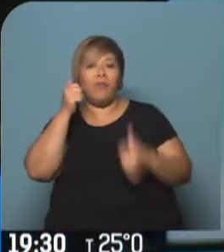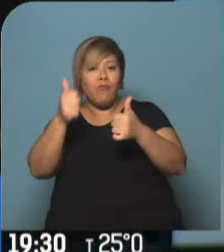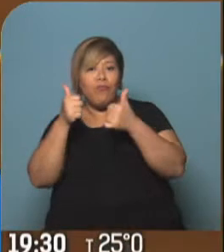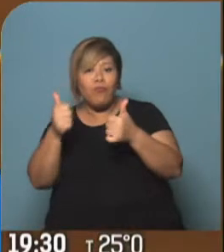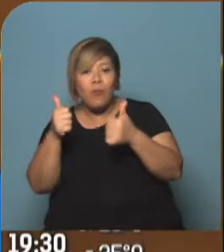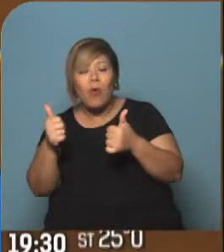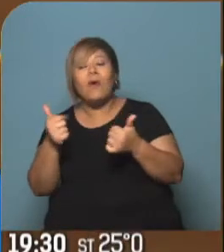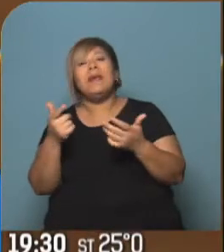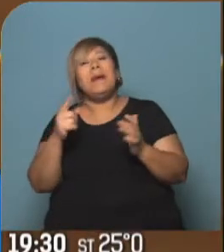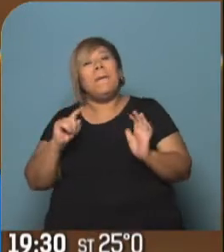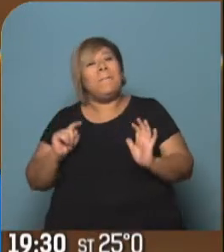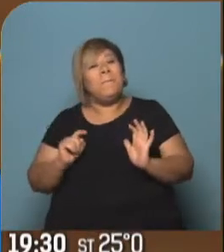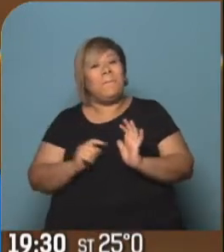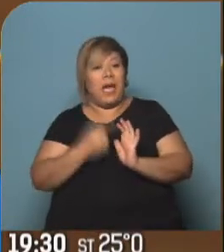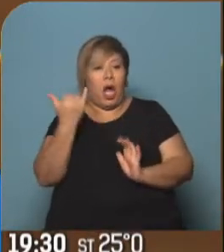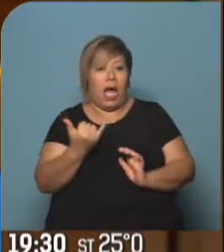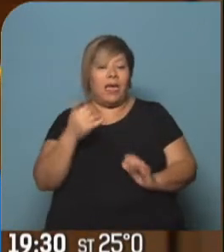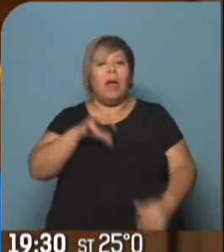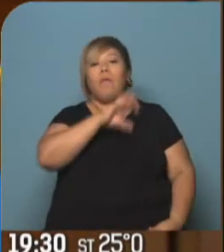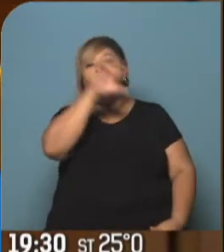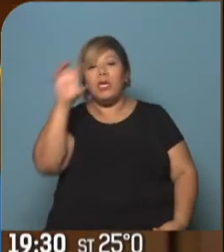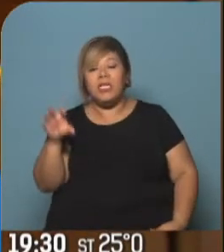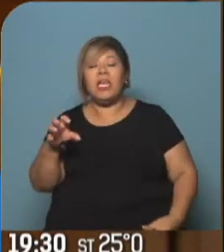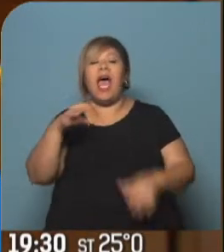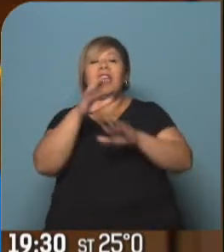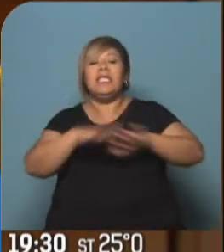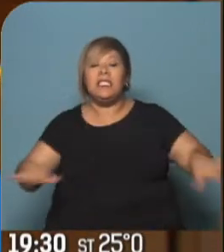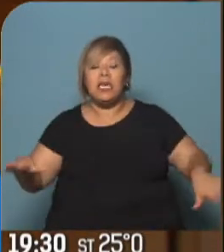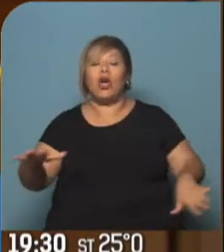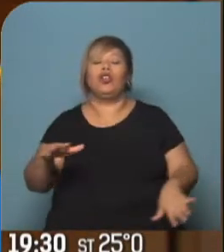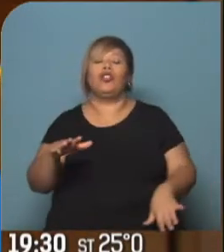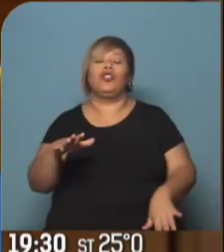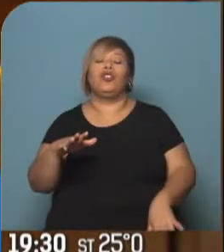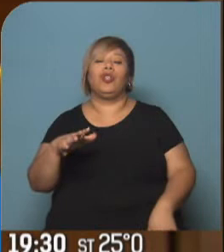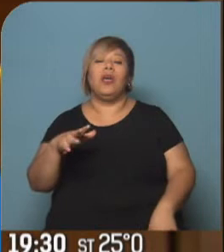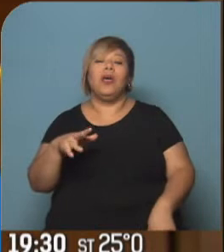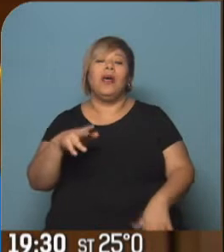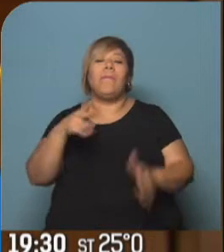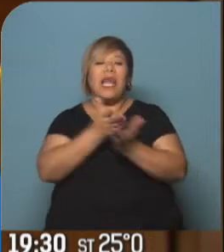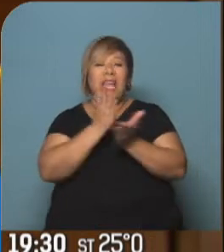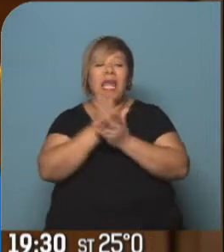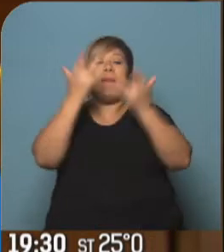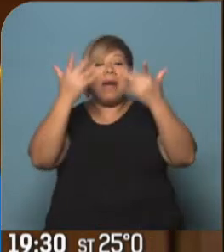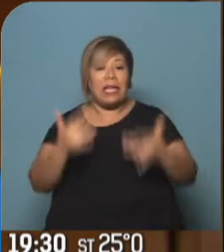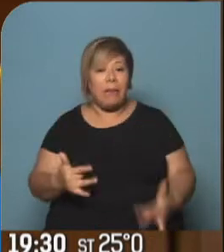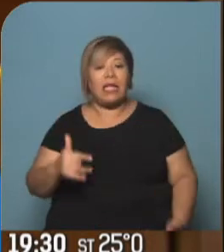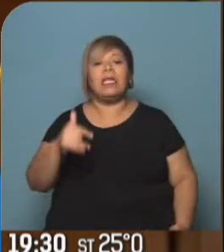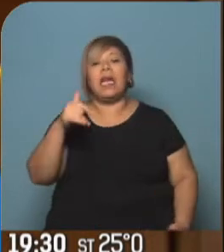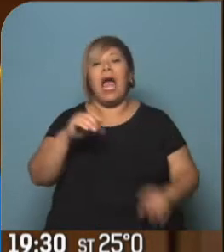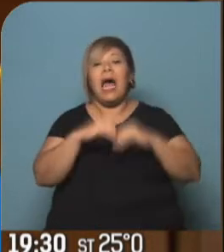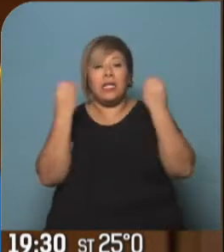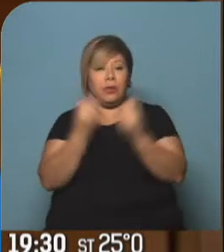nacional, hay que destacar. Hay nueve provincias del país que mejoraron algunos puntos los desempeños en matemática,